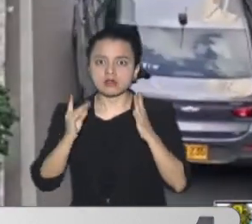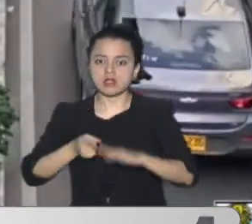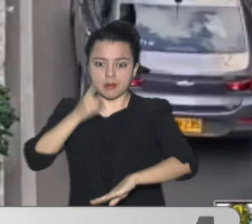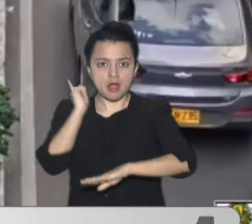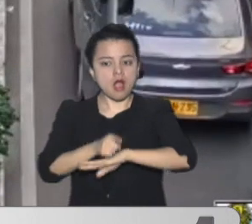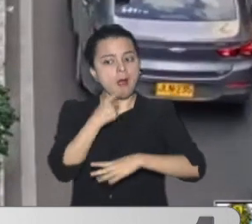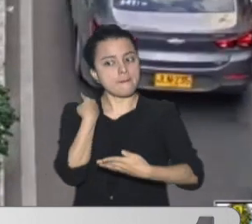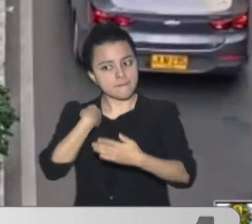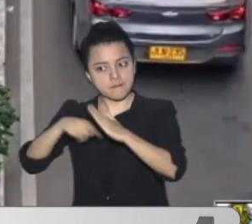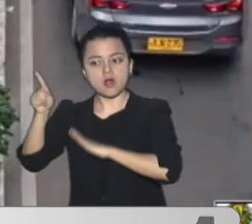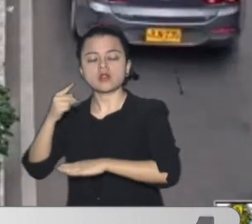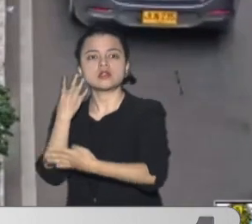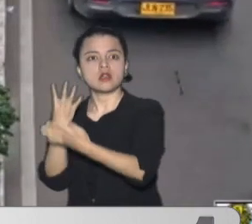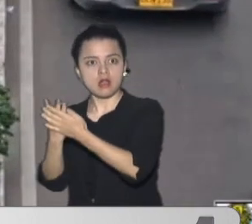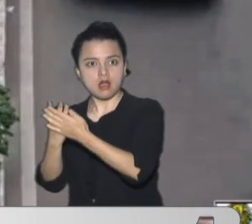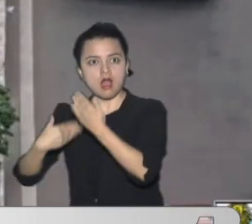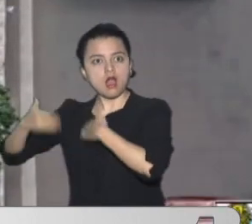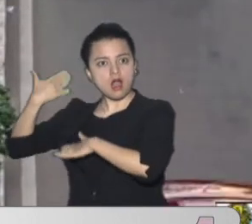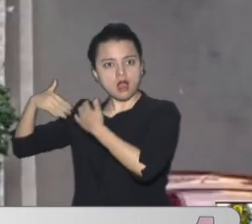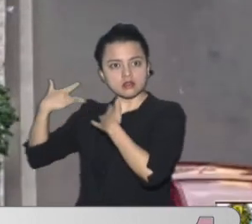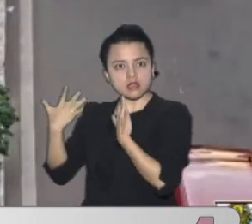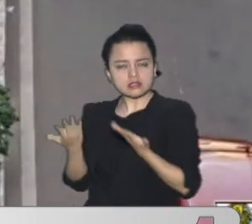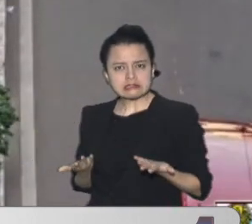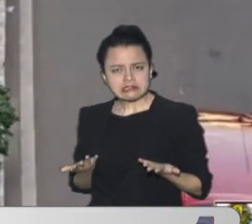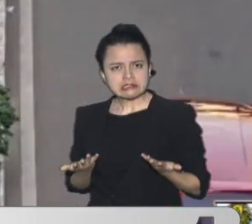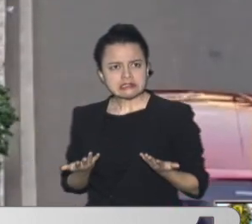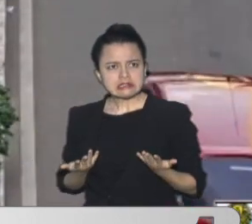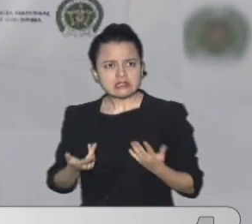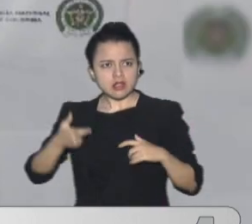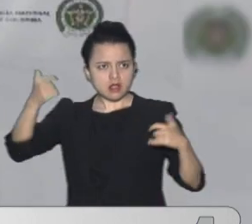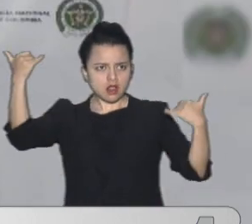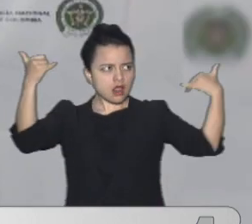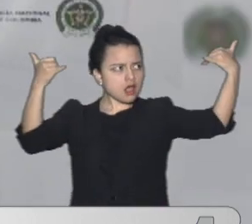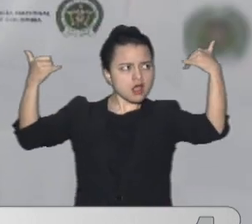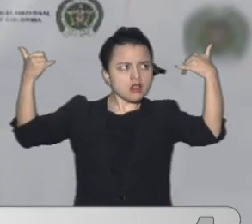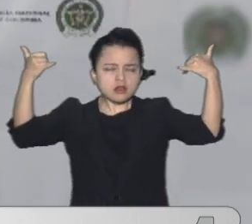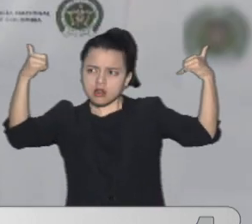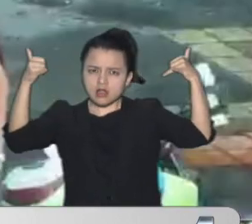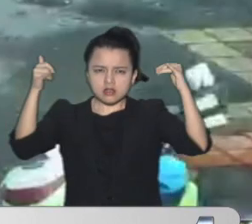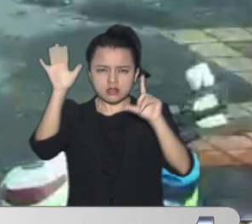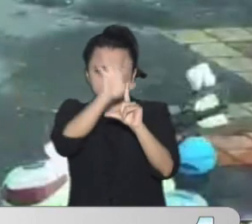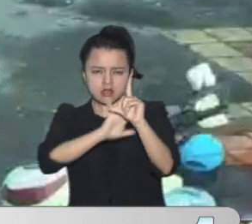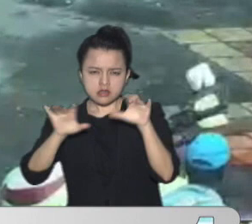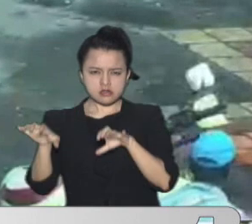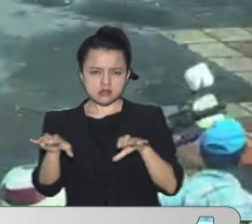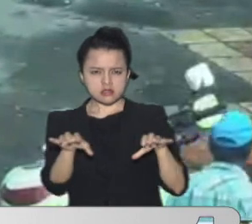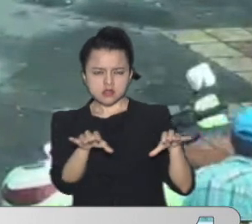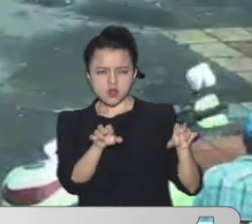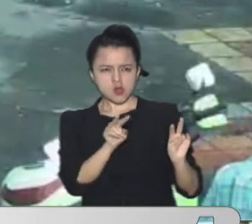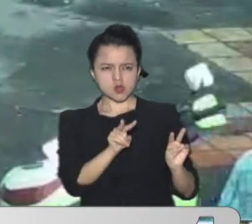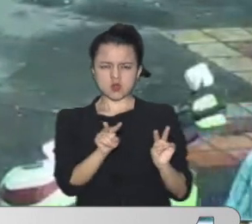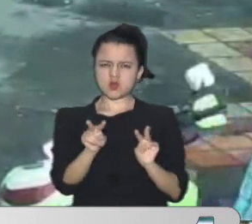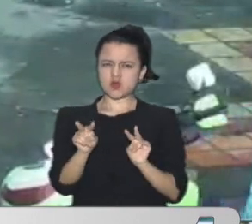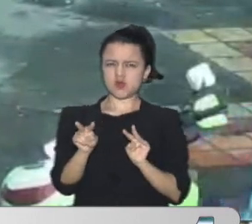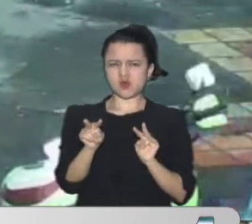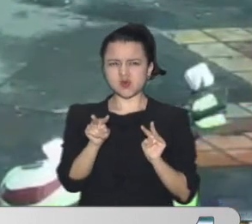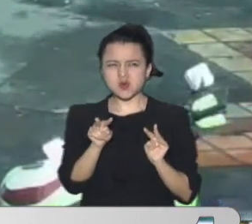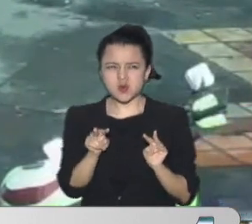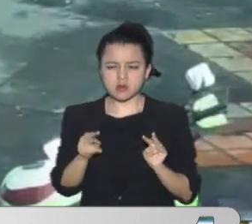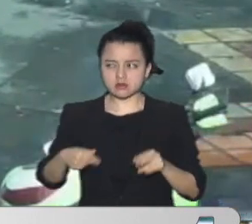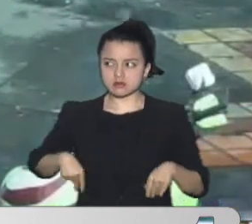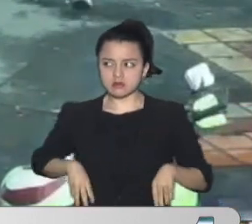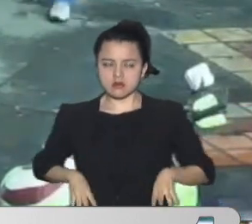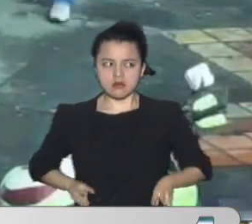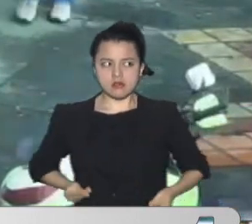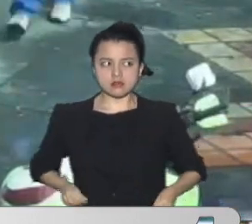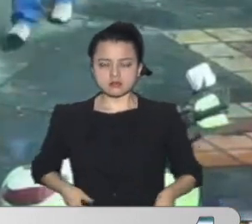condenatorias Le hicieron un seguimiento Con estas cámaras de seguridad Y notaron Que robaban principalmente Haciendo cosquilleo Y también engañando A sus víctimas